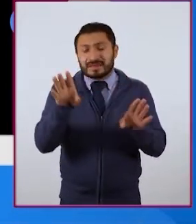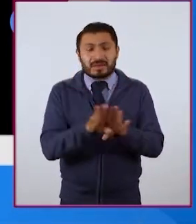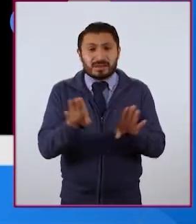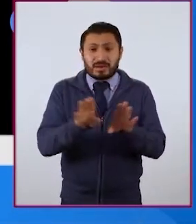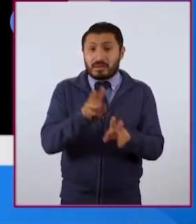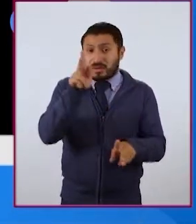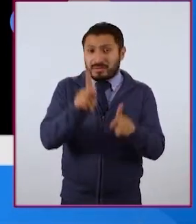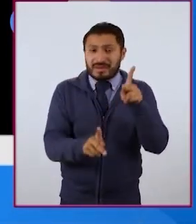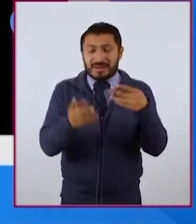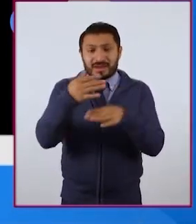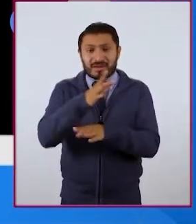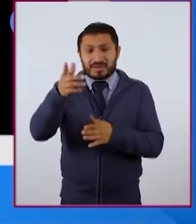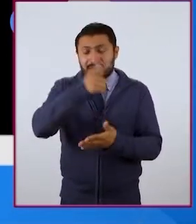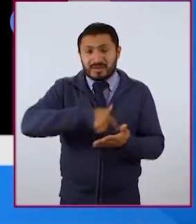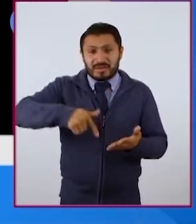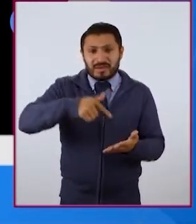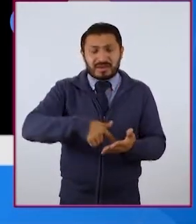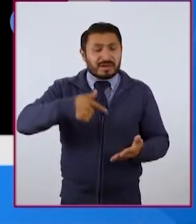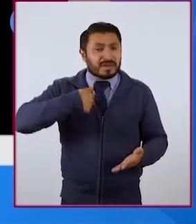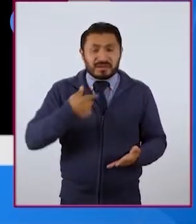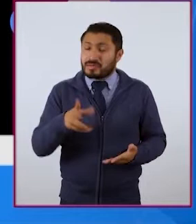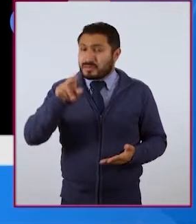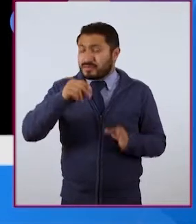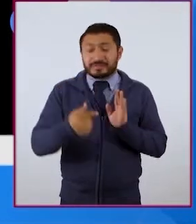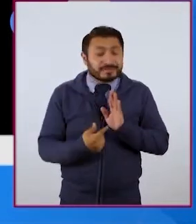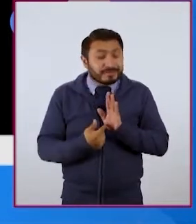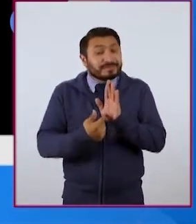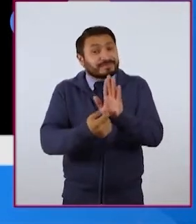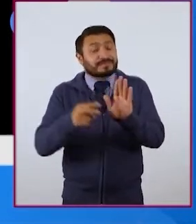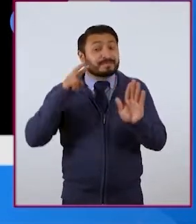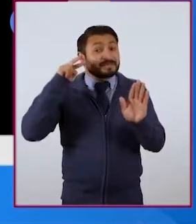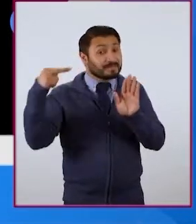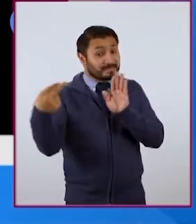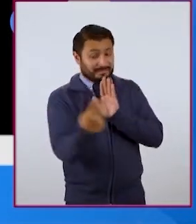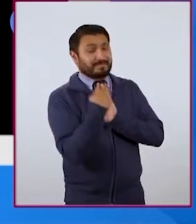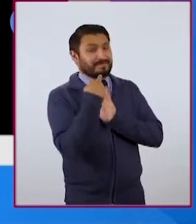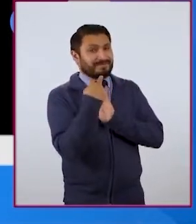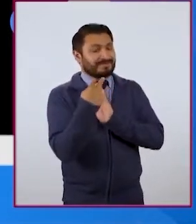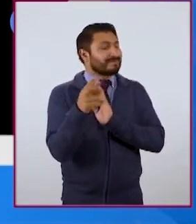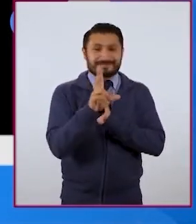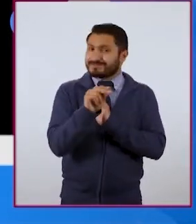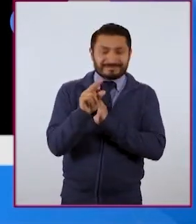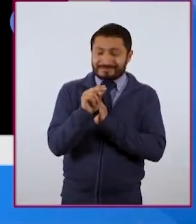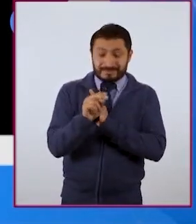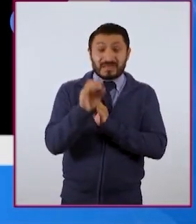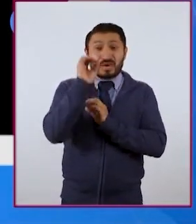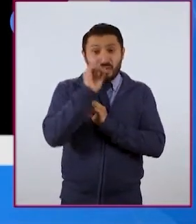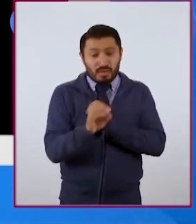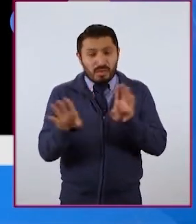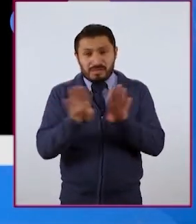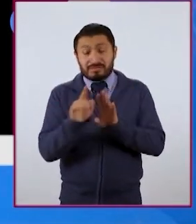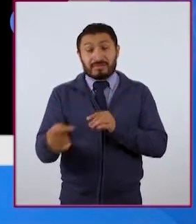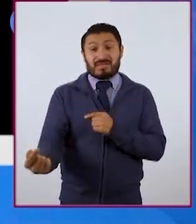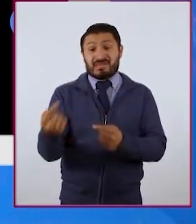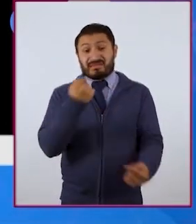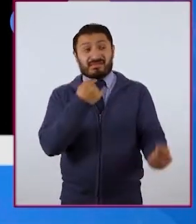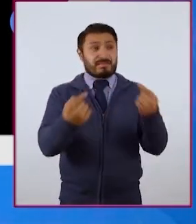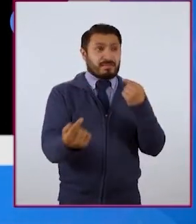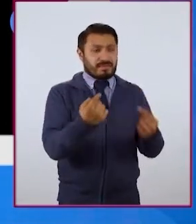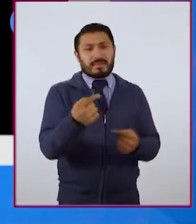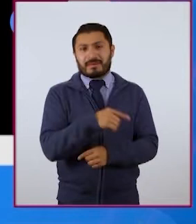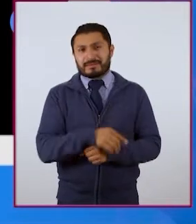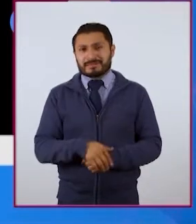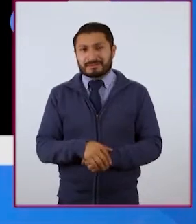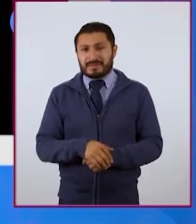habláramos de un espacio donde yo no estoy expuesta a la observación o incluso al señalamiento de otras personas.